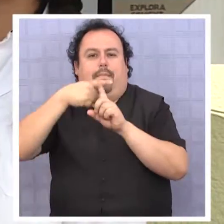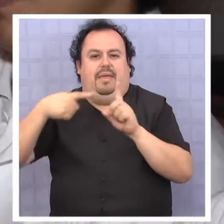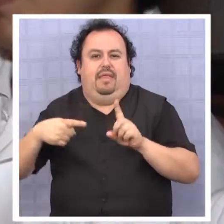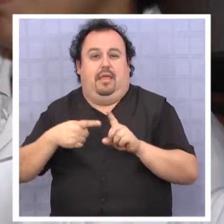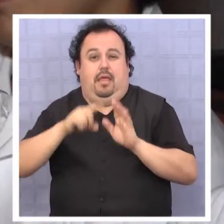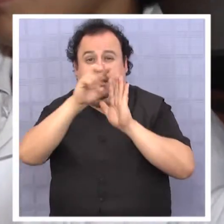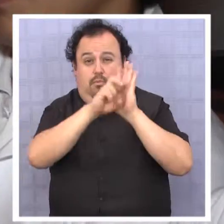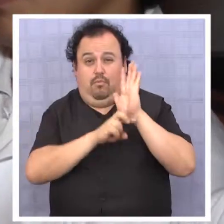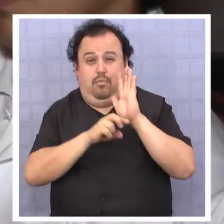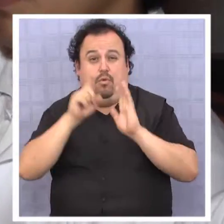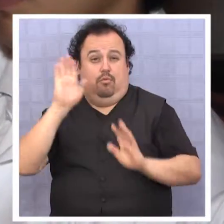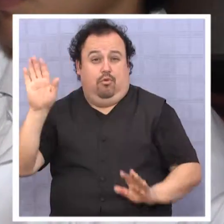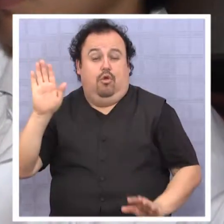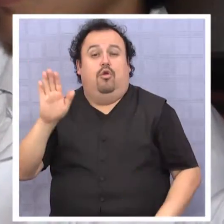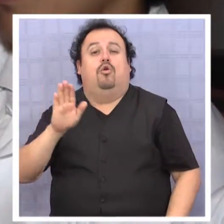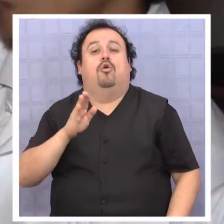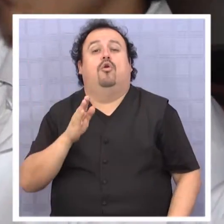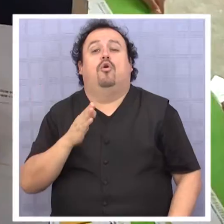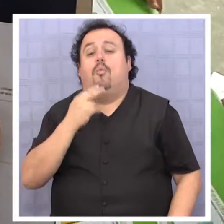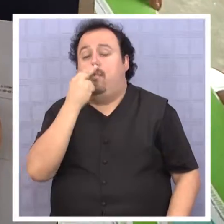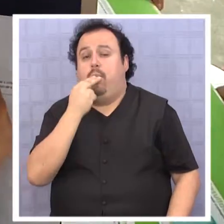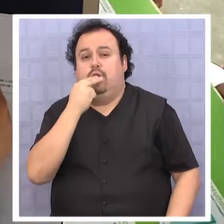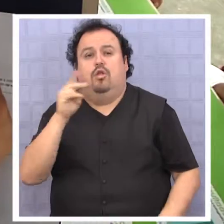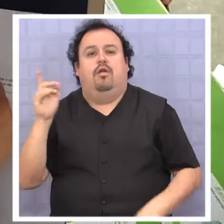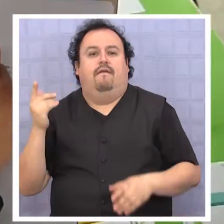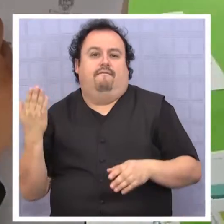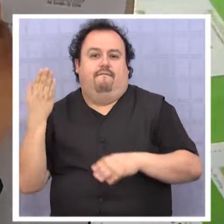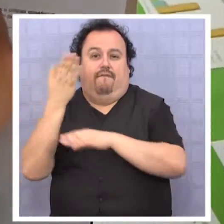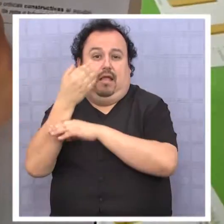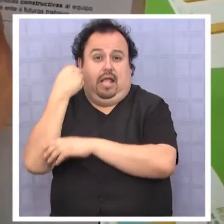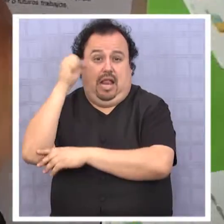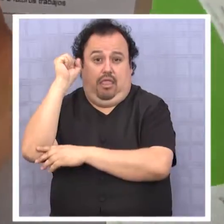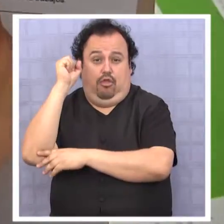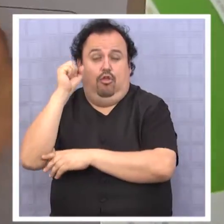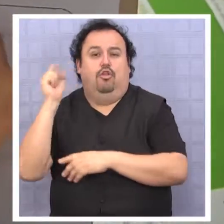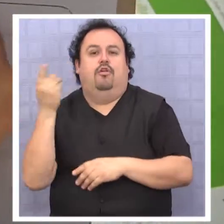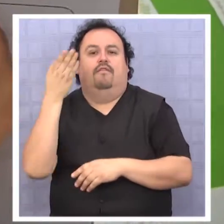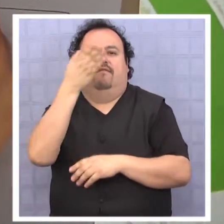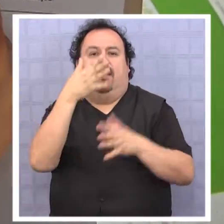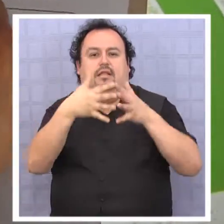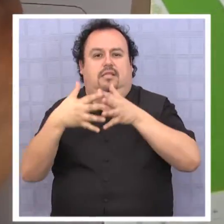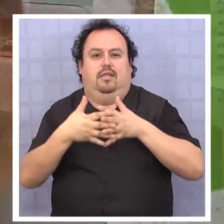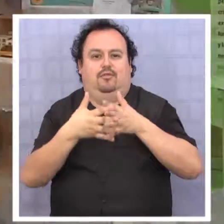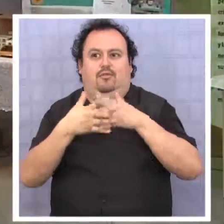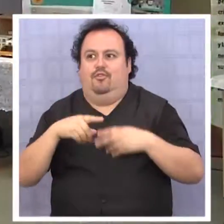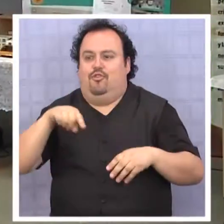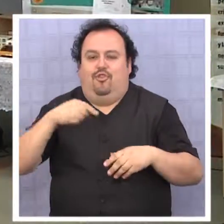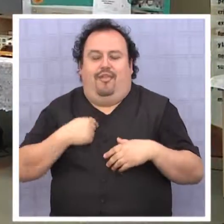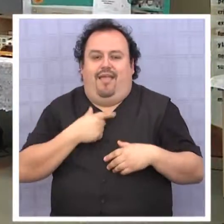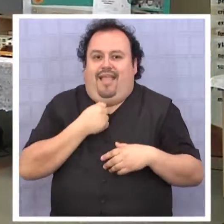ganador de Puerto Montt va a competir a Estados Unidos, y ese es el mayor incentivo.